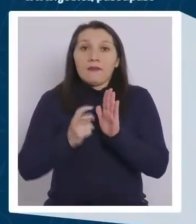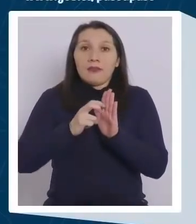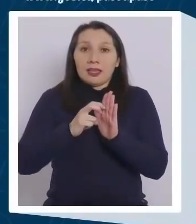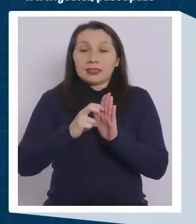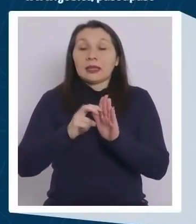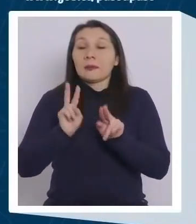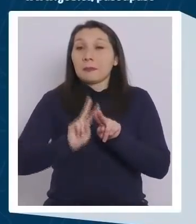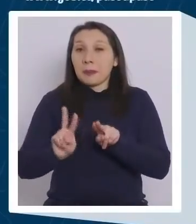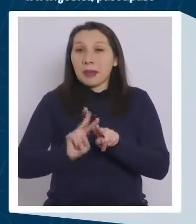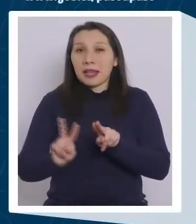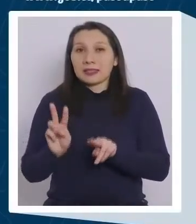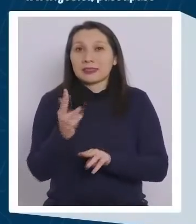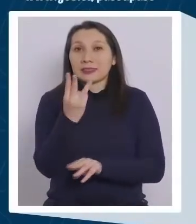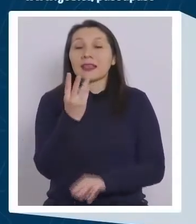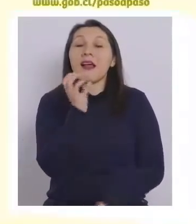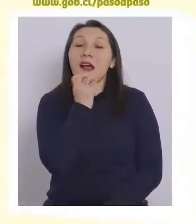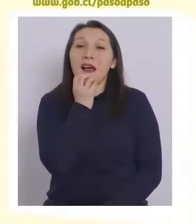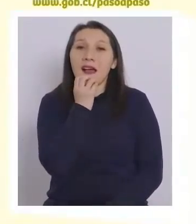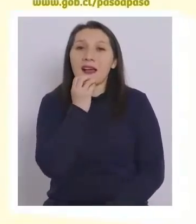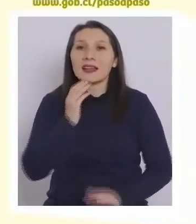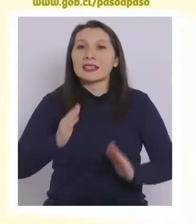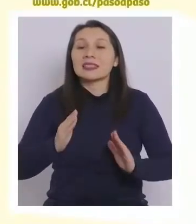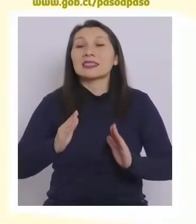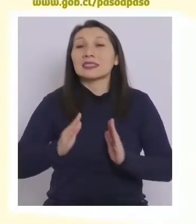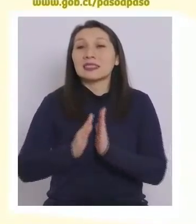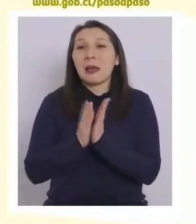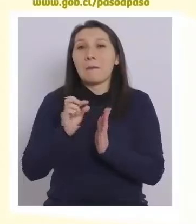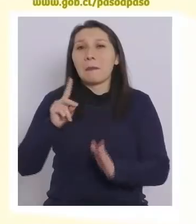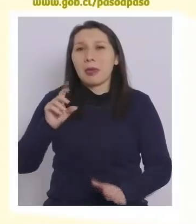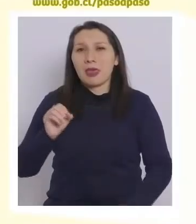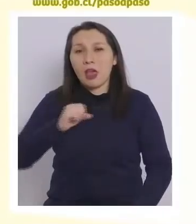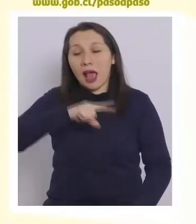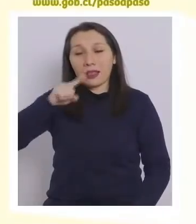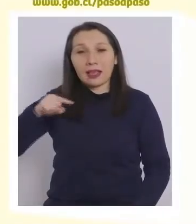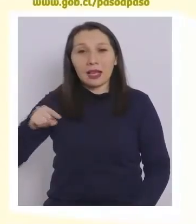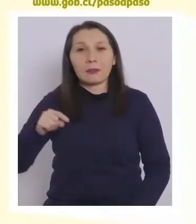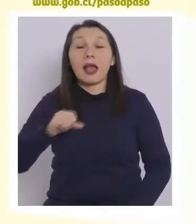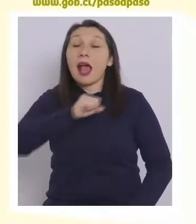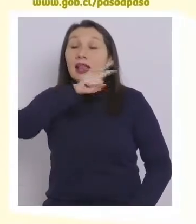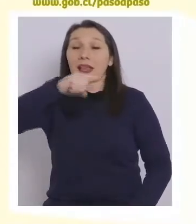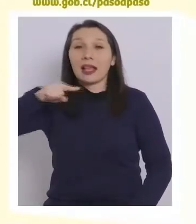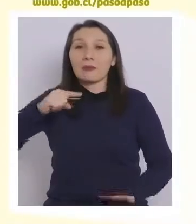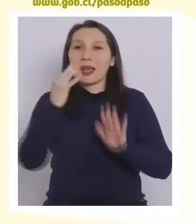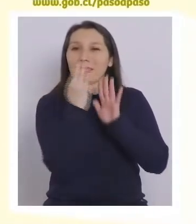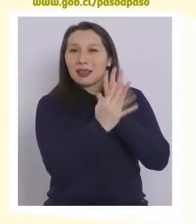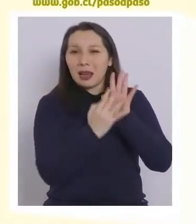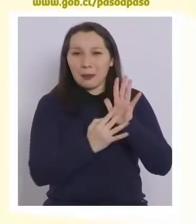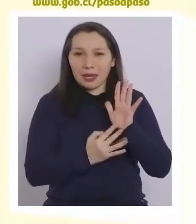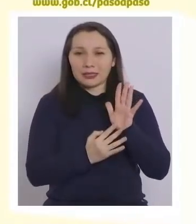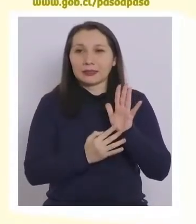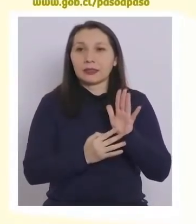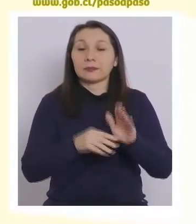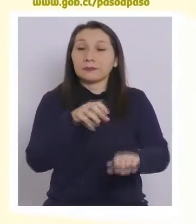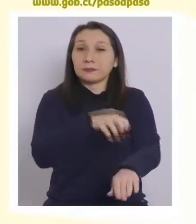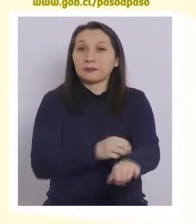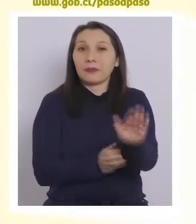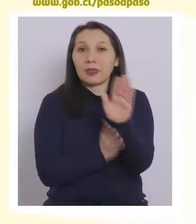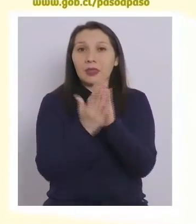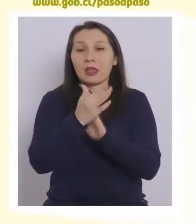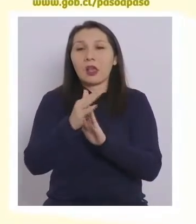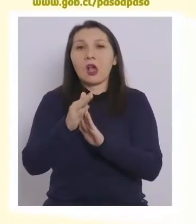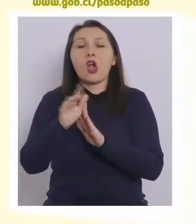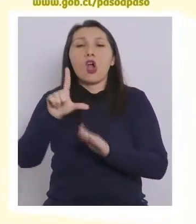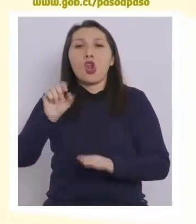preparación en la región de Antofagasta, San Pedro de Atacama, región de Atacama, Tierra Amarilla, región de Araucanía,